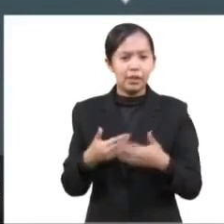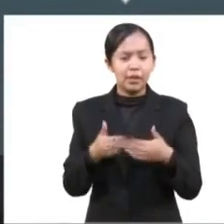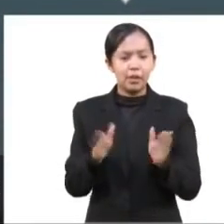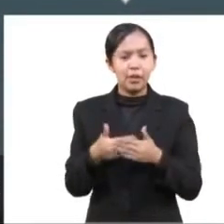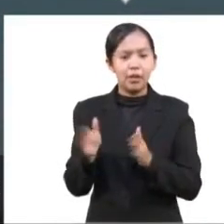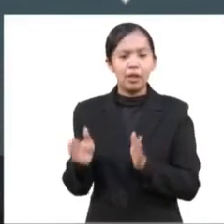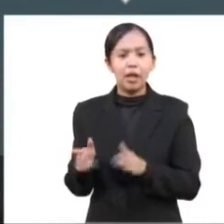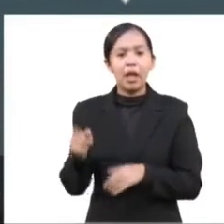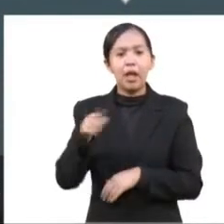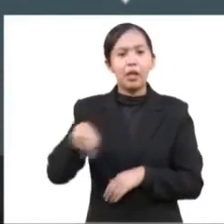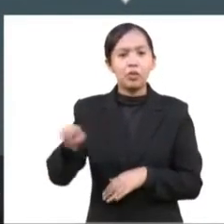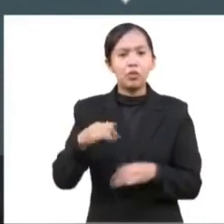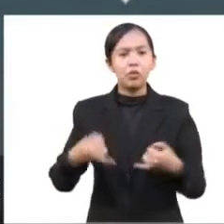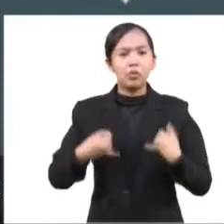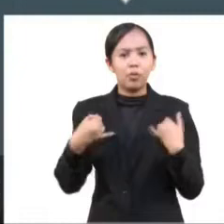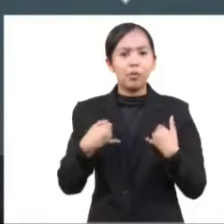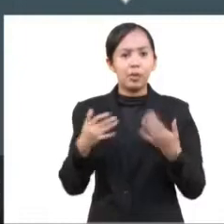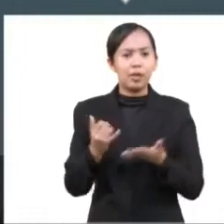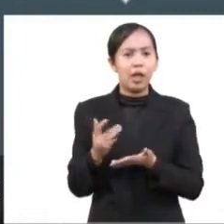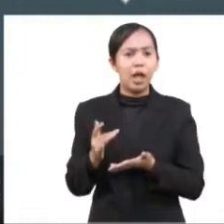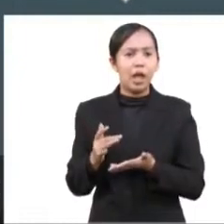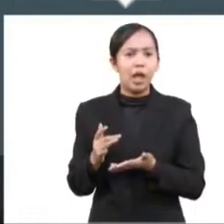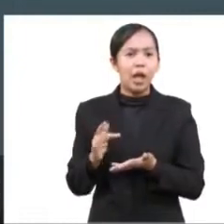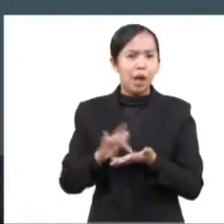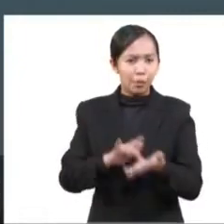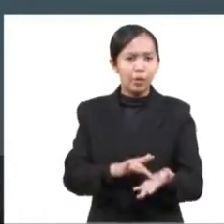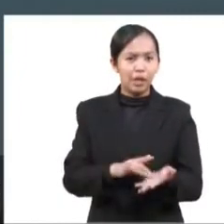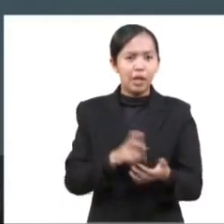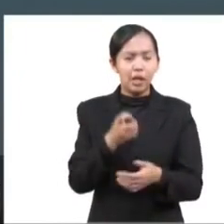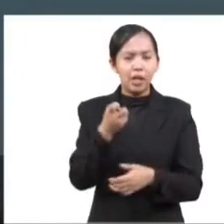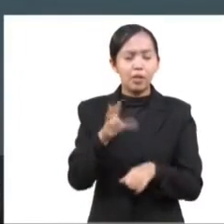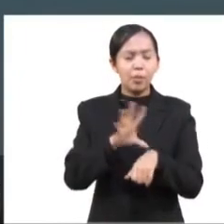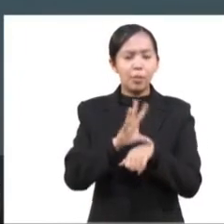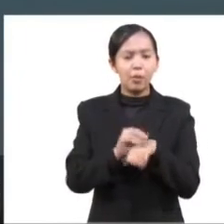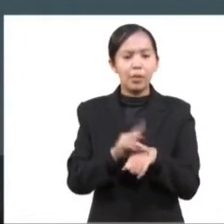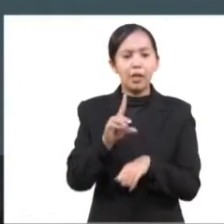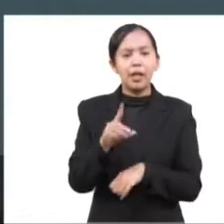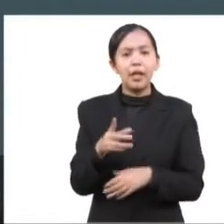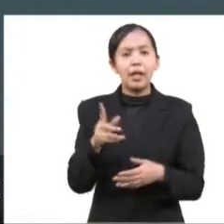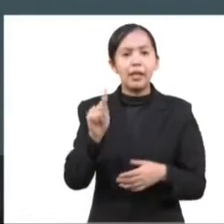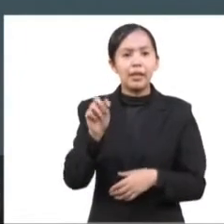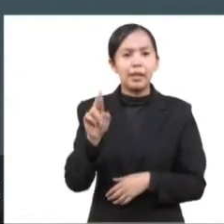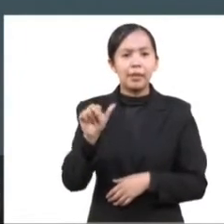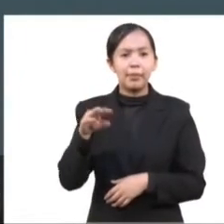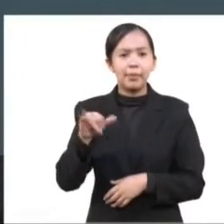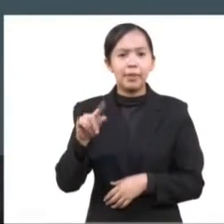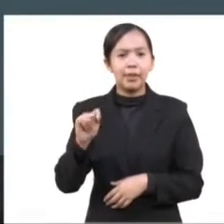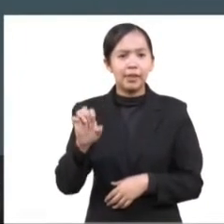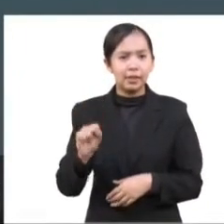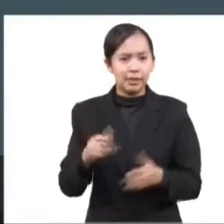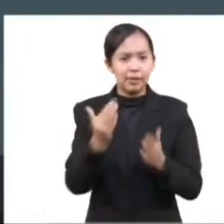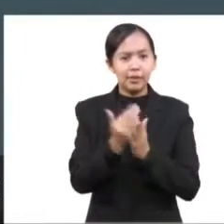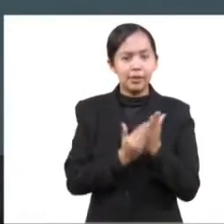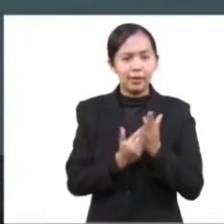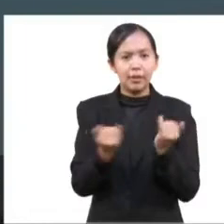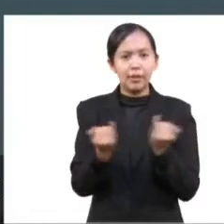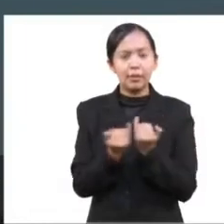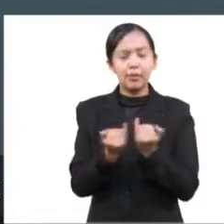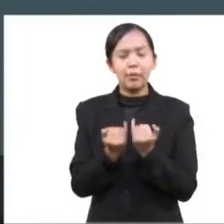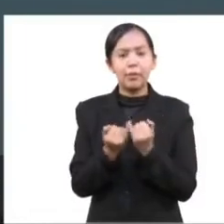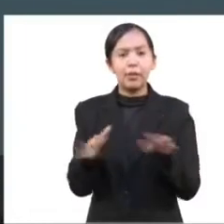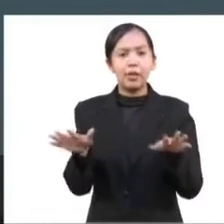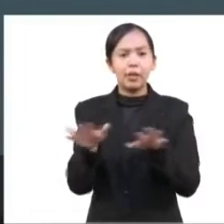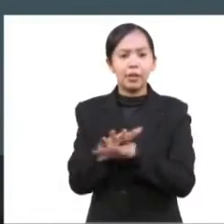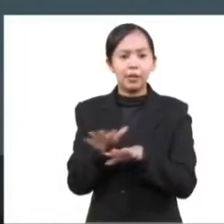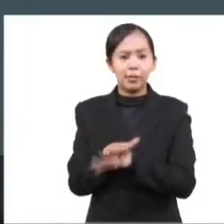jóvenes que nos han permitido esta disminución de trámites y la renovación completa